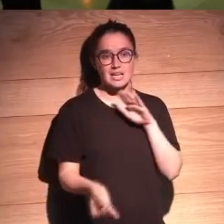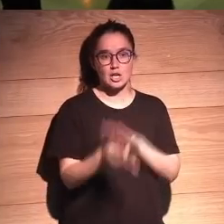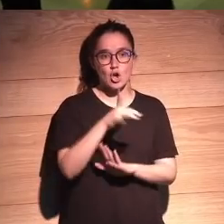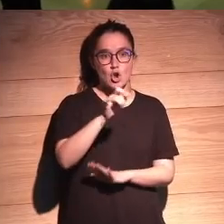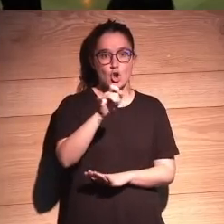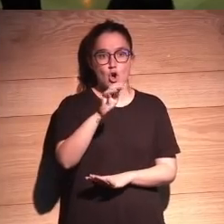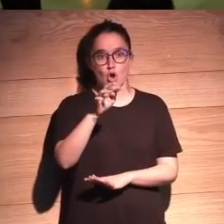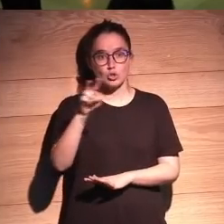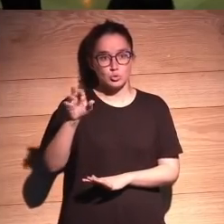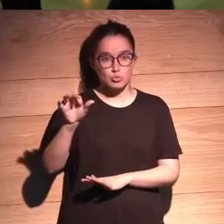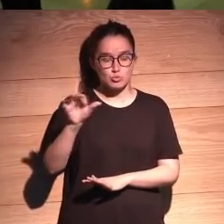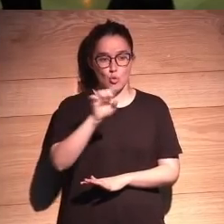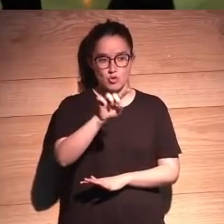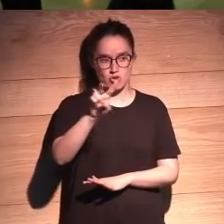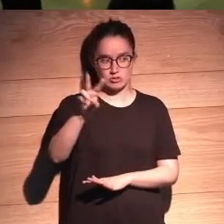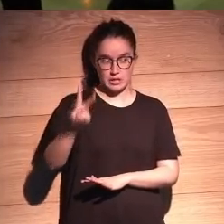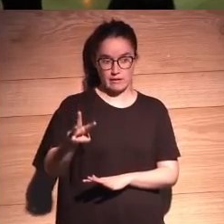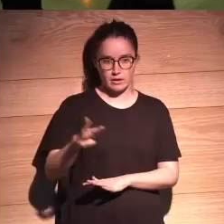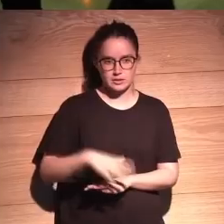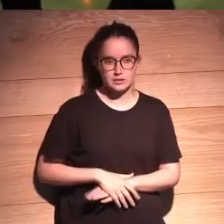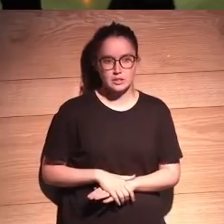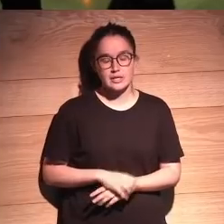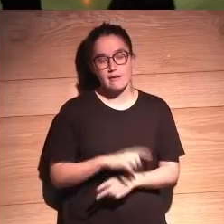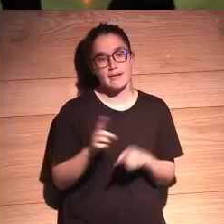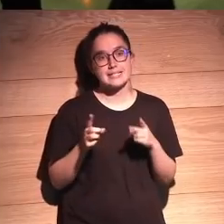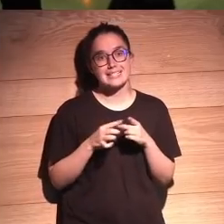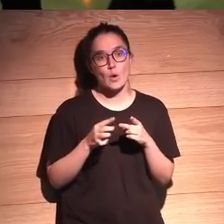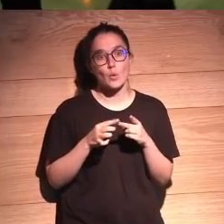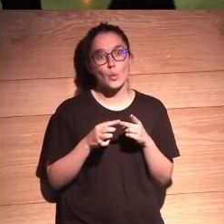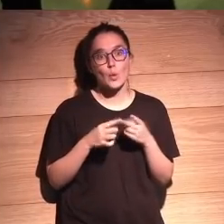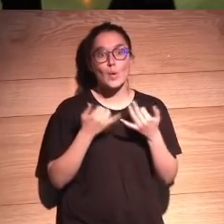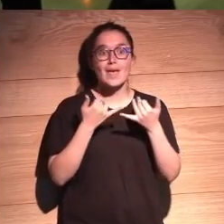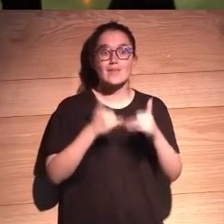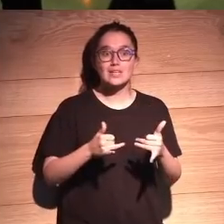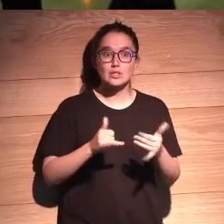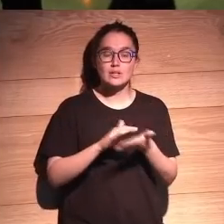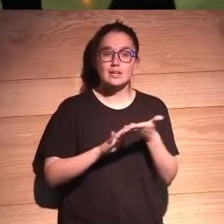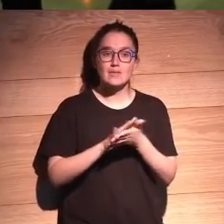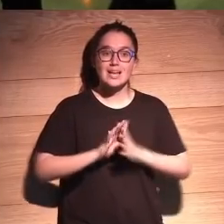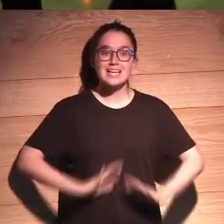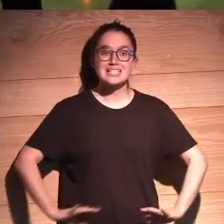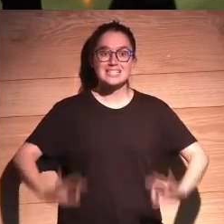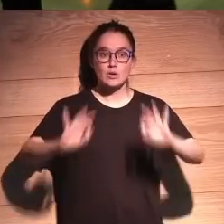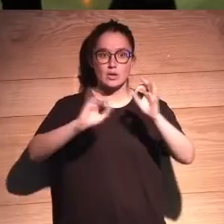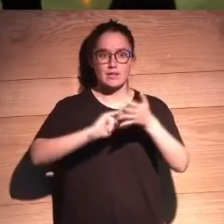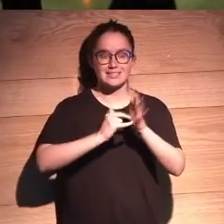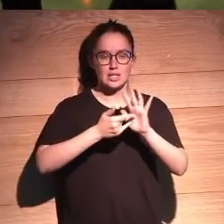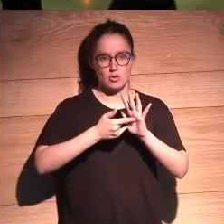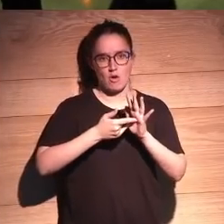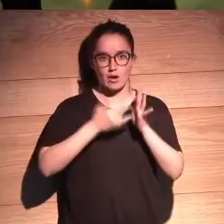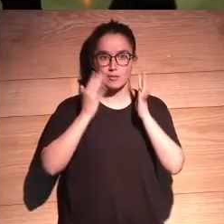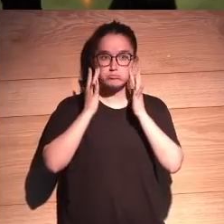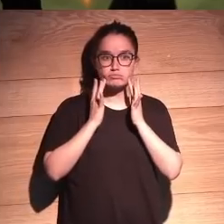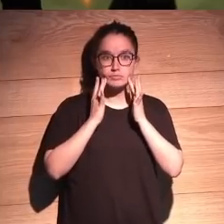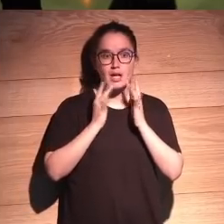Lotus 1,2,3 y el segundo evento del que habla es la singularidad tecnológica propiamente